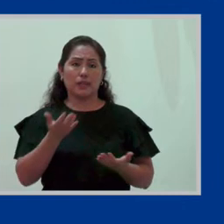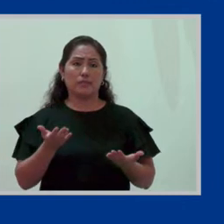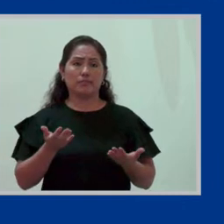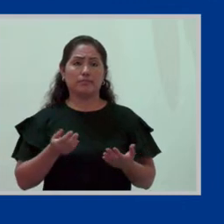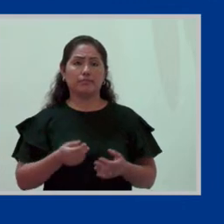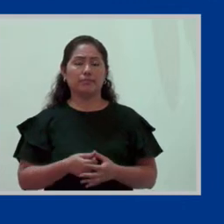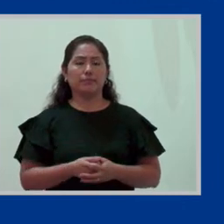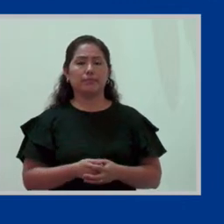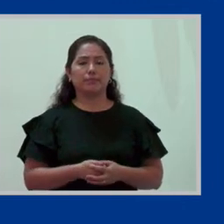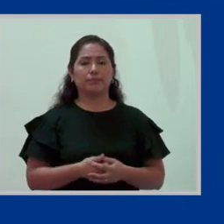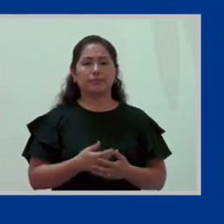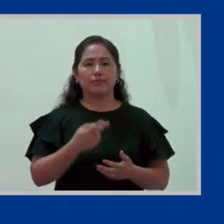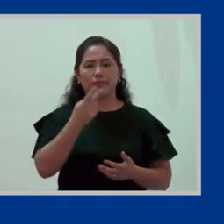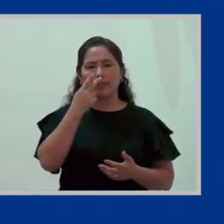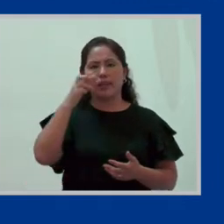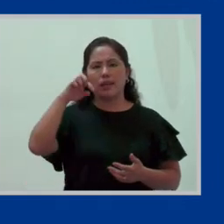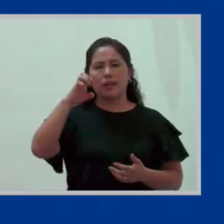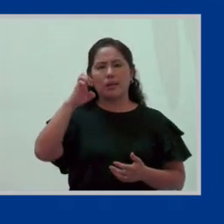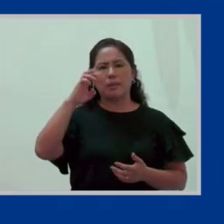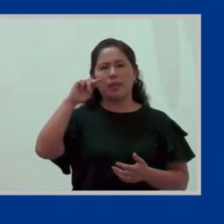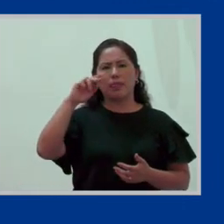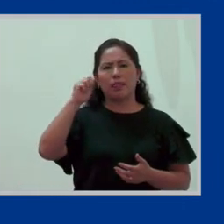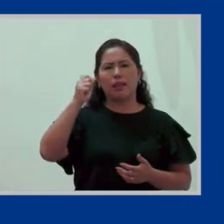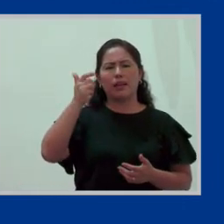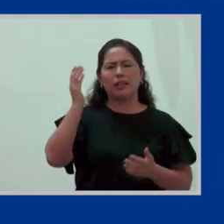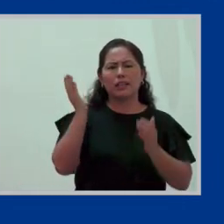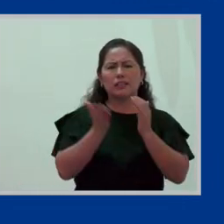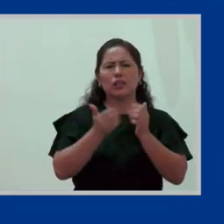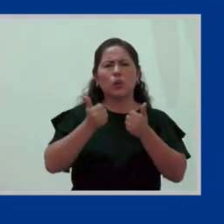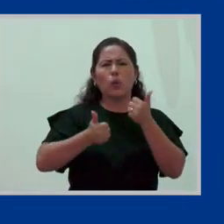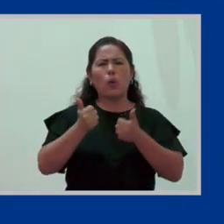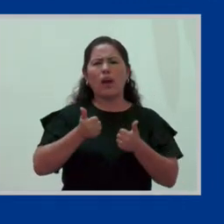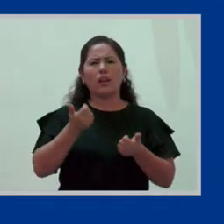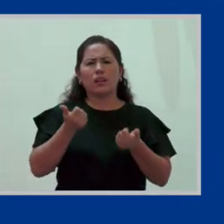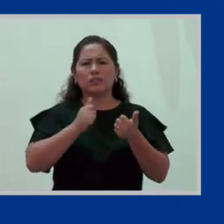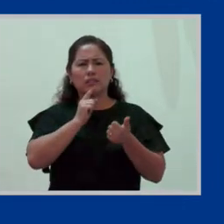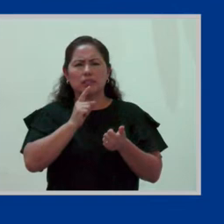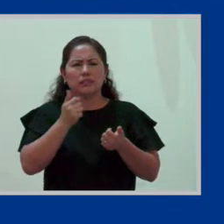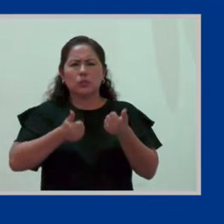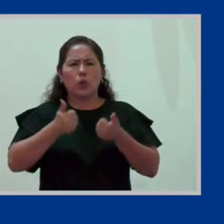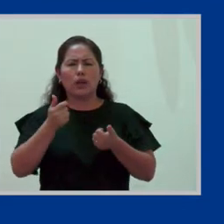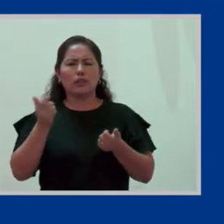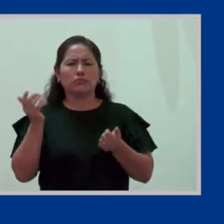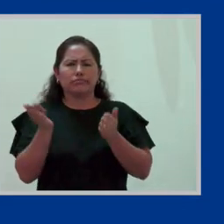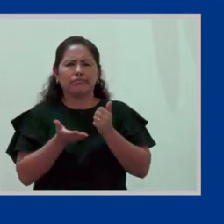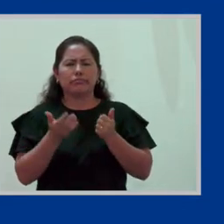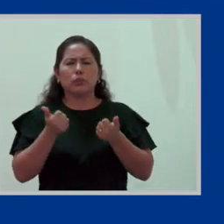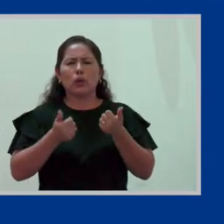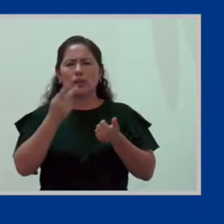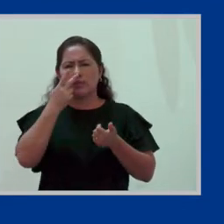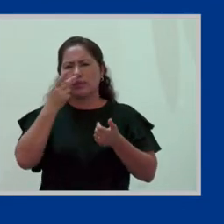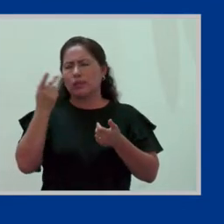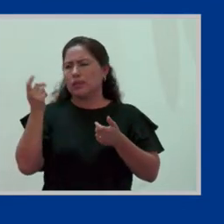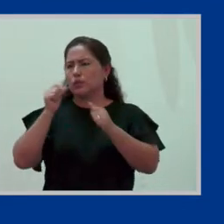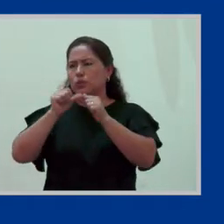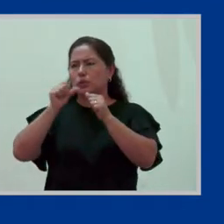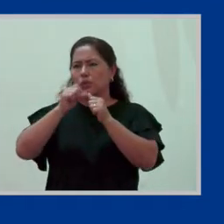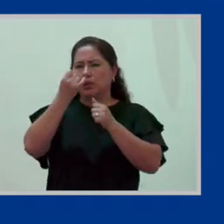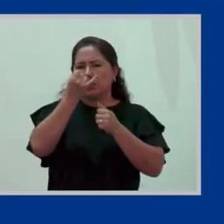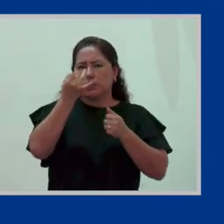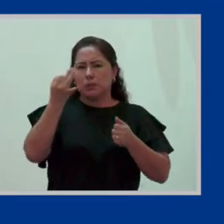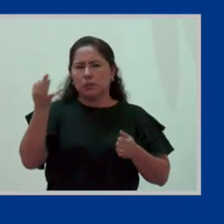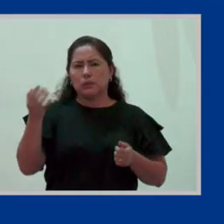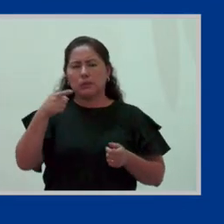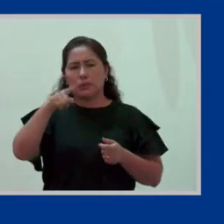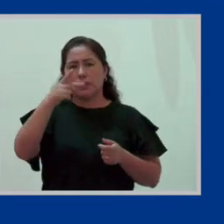¿Cuál es la penalización directa por maternidad? Veamos en cifras, y creo que aquí sí es más posible para